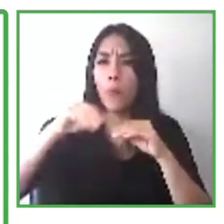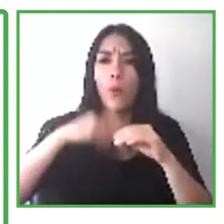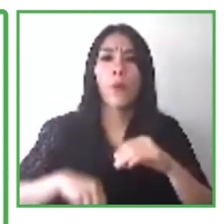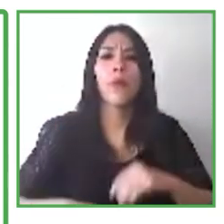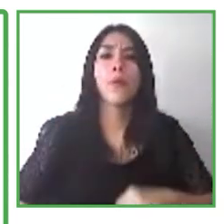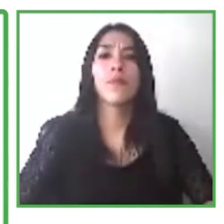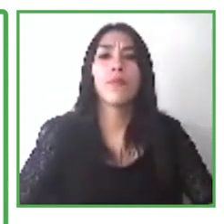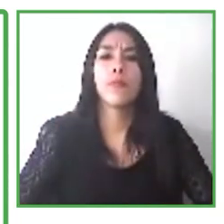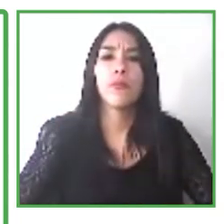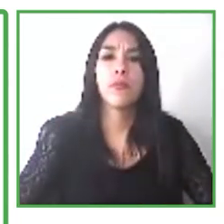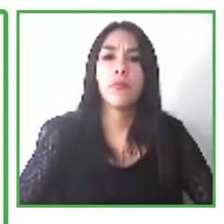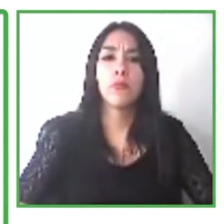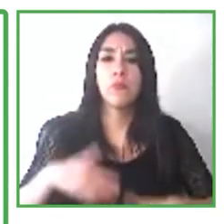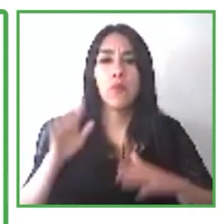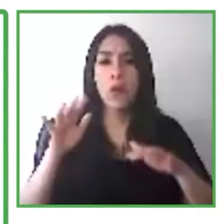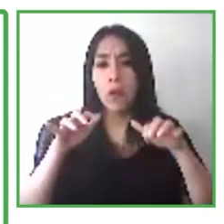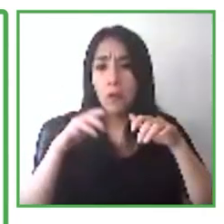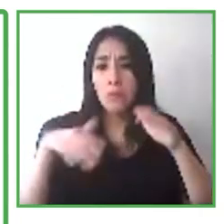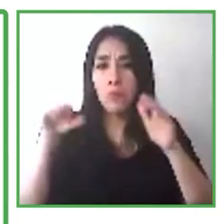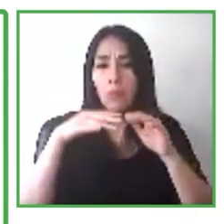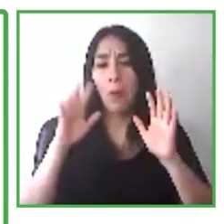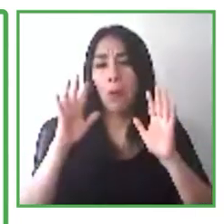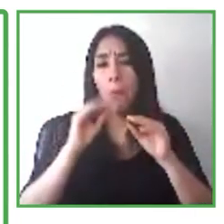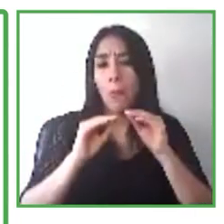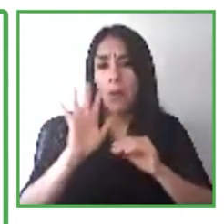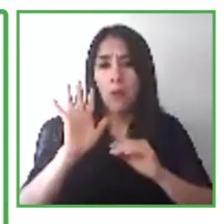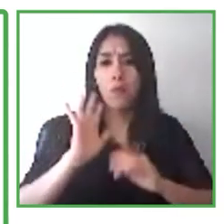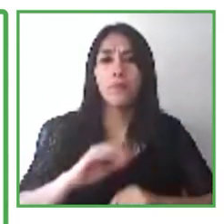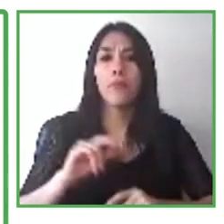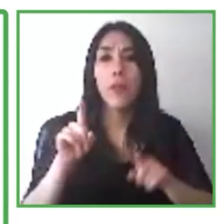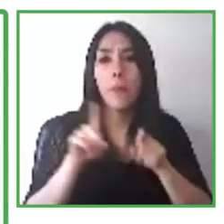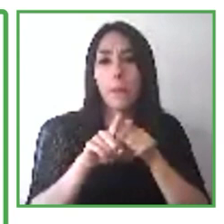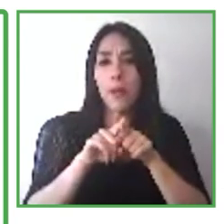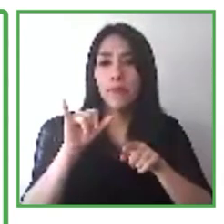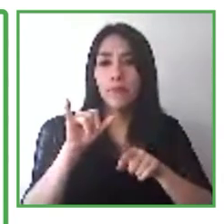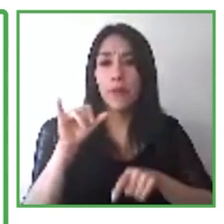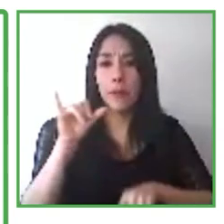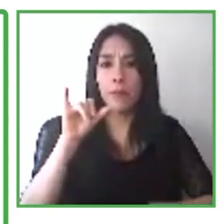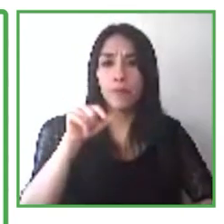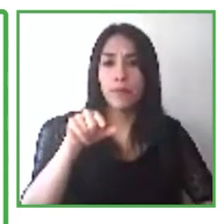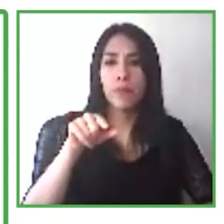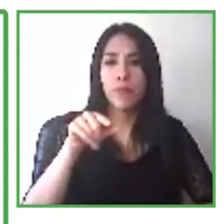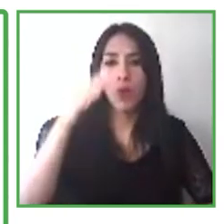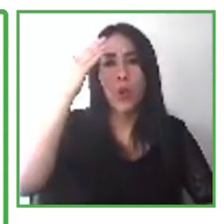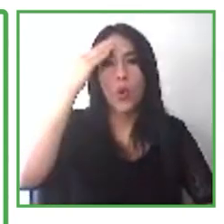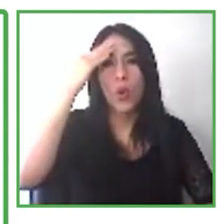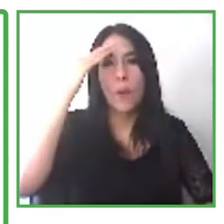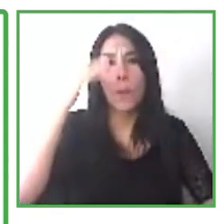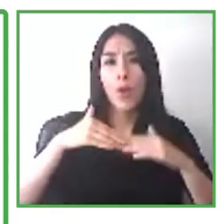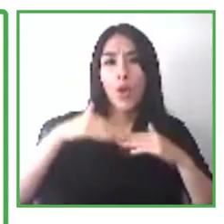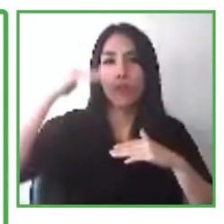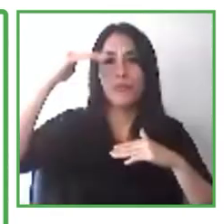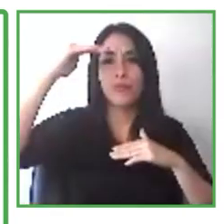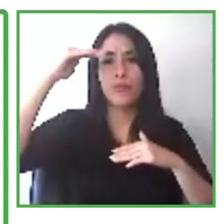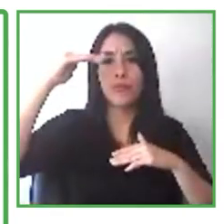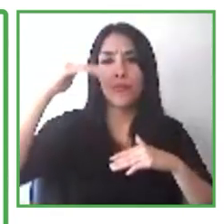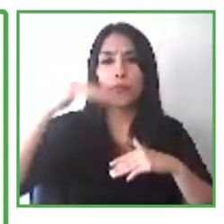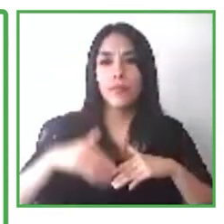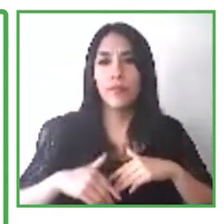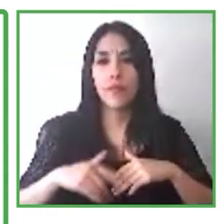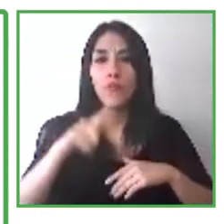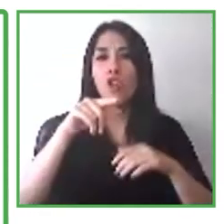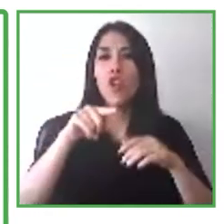La experticia usando medios, redes sociales y avances tecnológicos pueden apoyar aún más a las personas con discapacidades